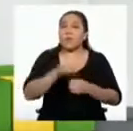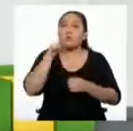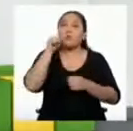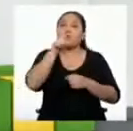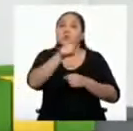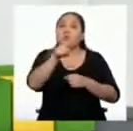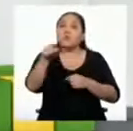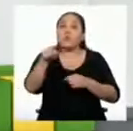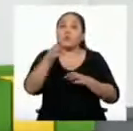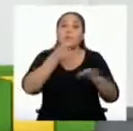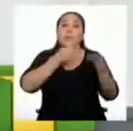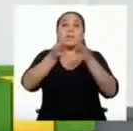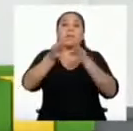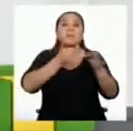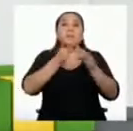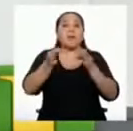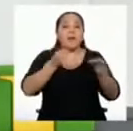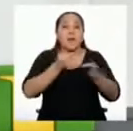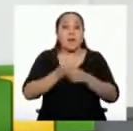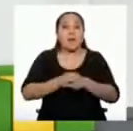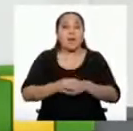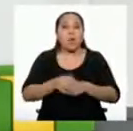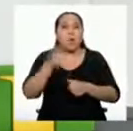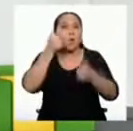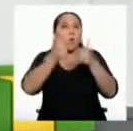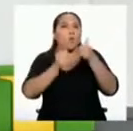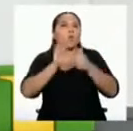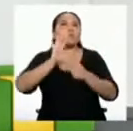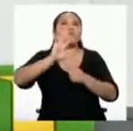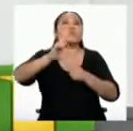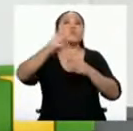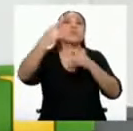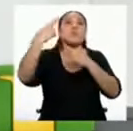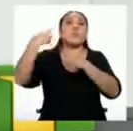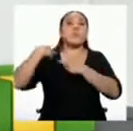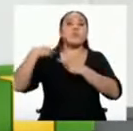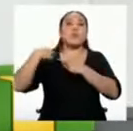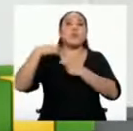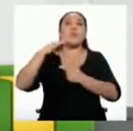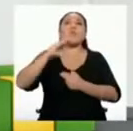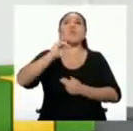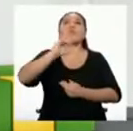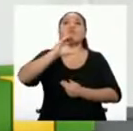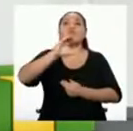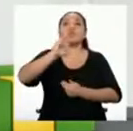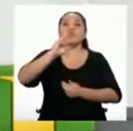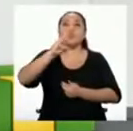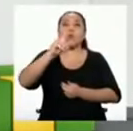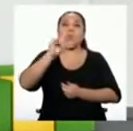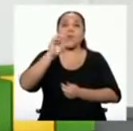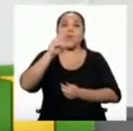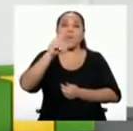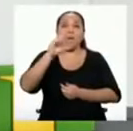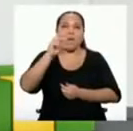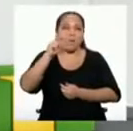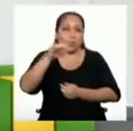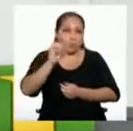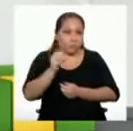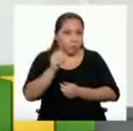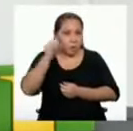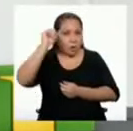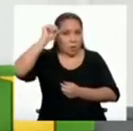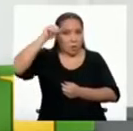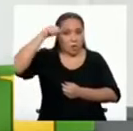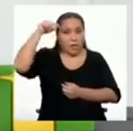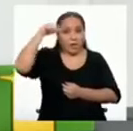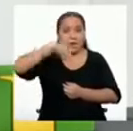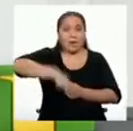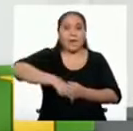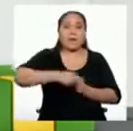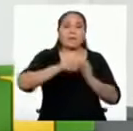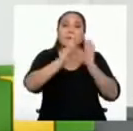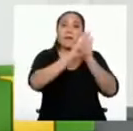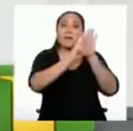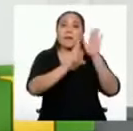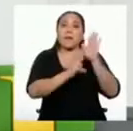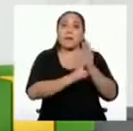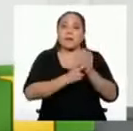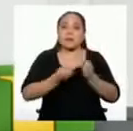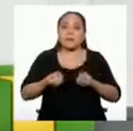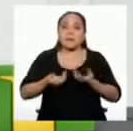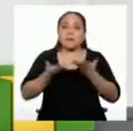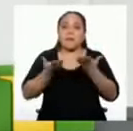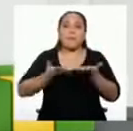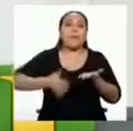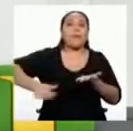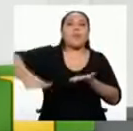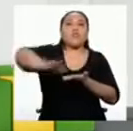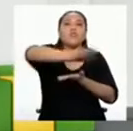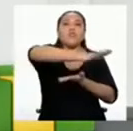explicar a todas y todos ustedes cuál es su rol como ciudadanas o ciudadanos. Notemos que estas medidas se han hecho para todas y